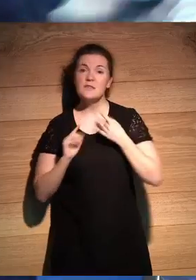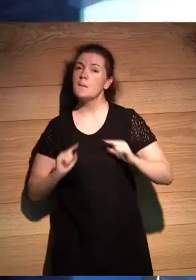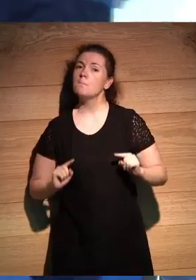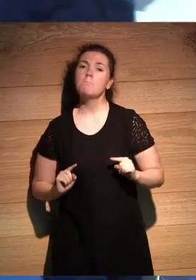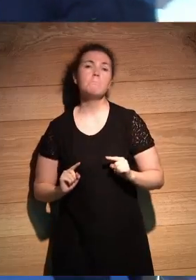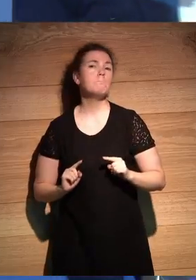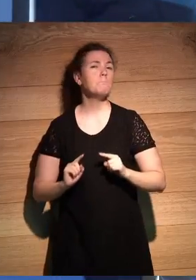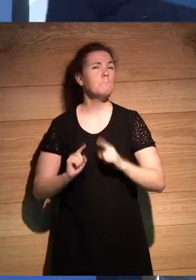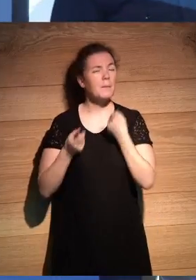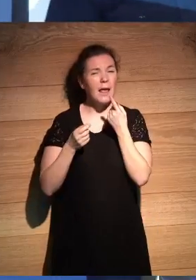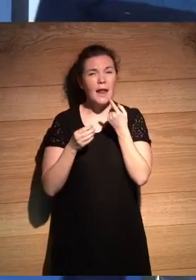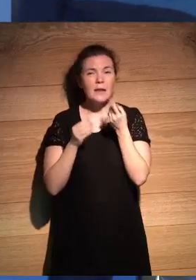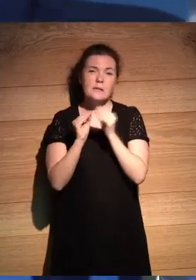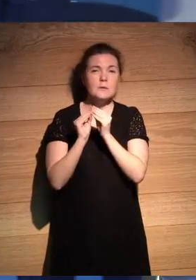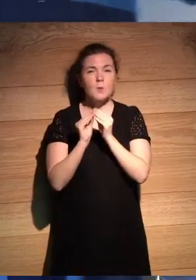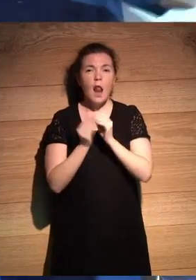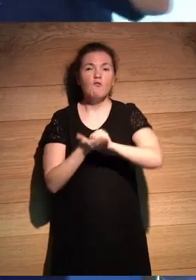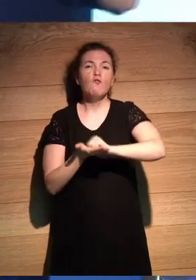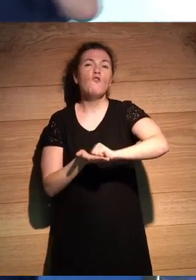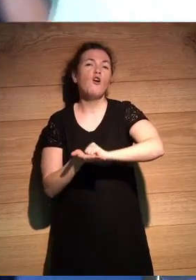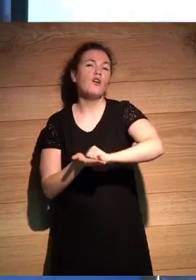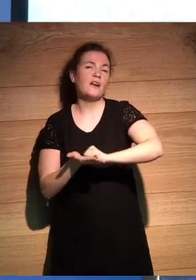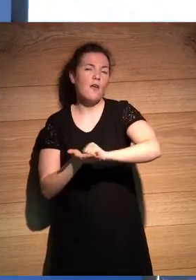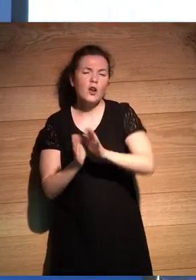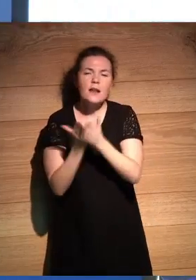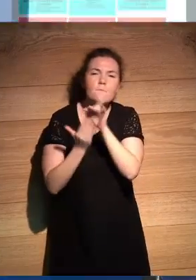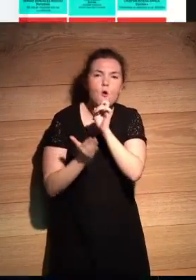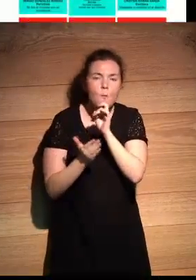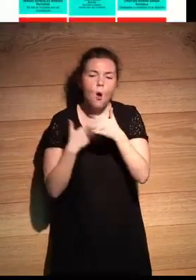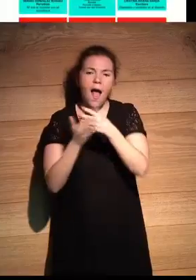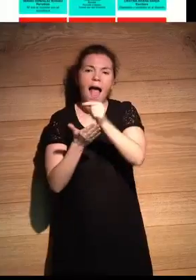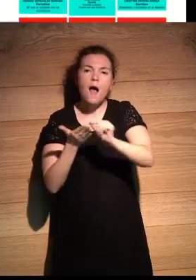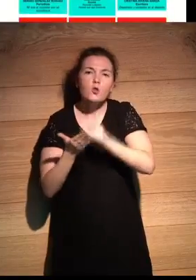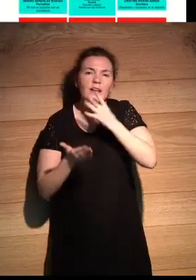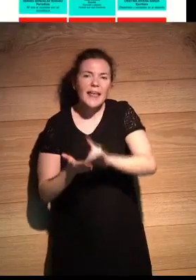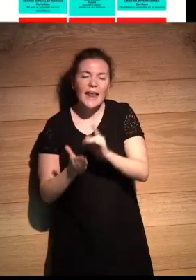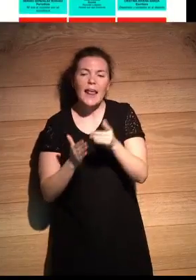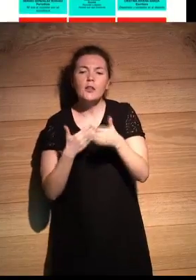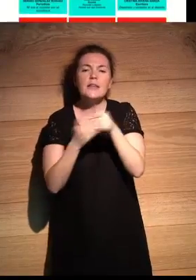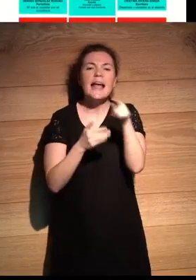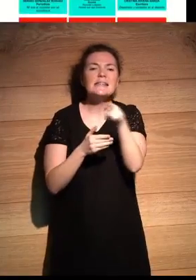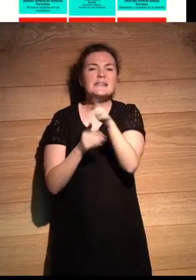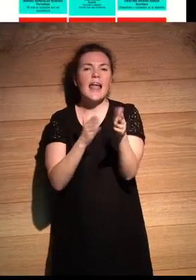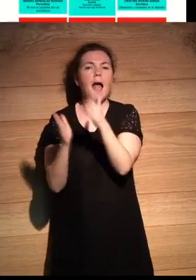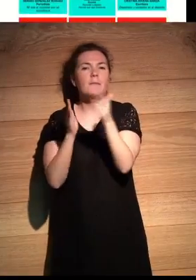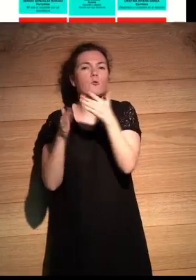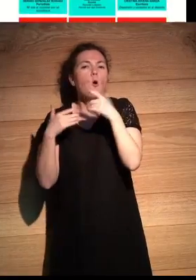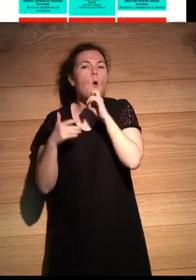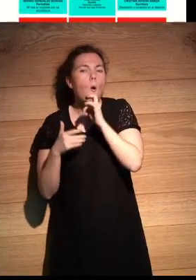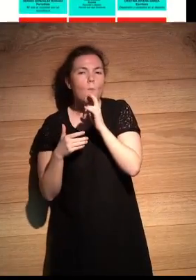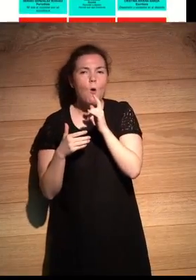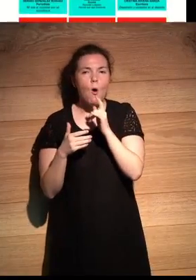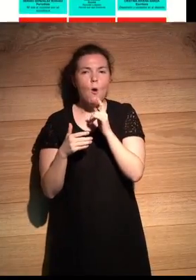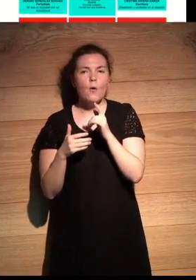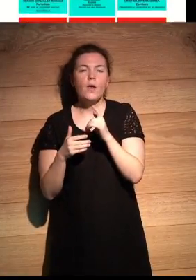esbozo que tenemos con todo el trabajo de cómo sería el libro, quiénes serían los autores, quién escribiría cada capítulo, cómo se escribiría cada capítulo, cuál